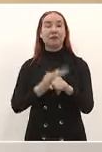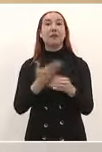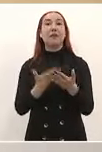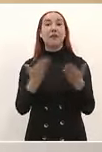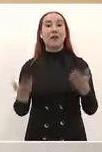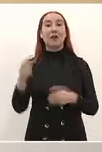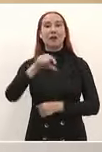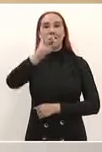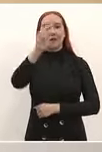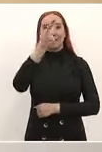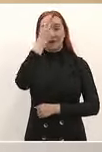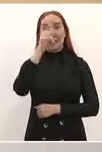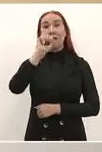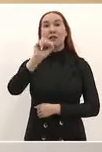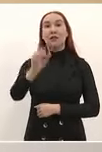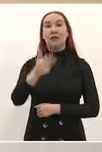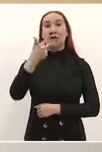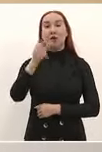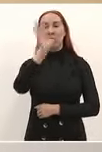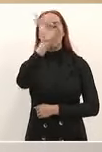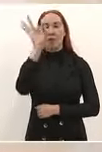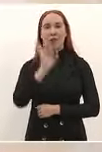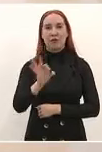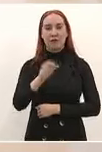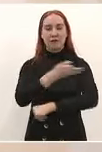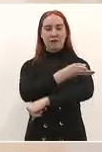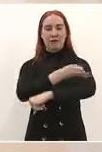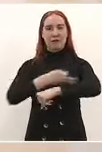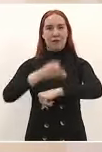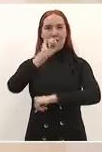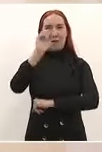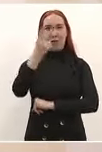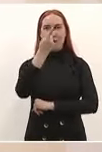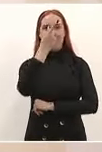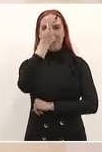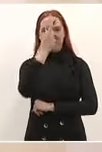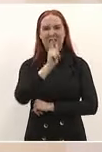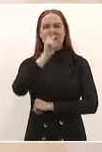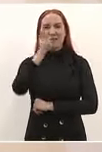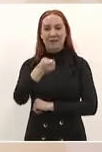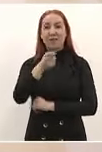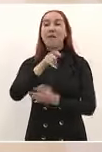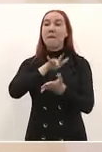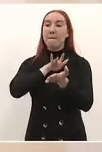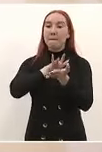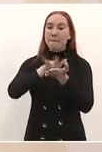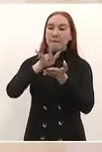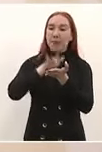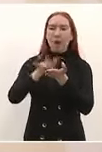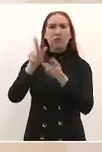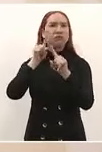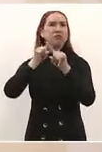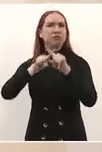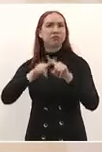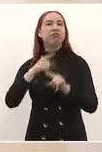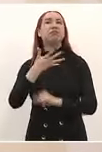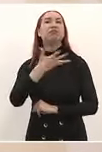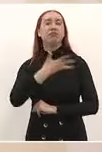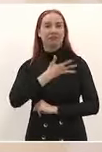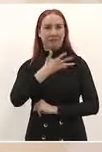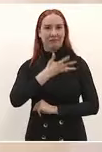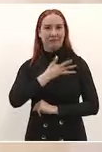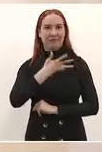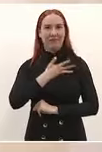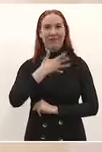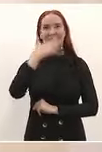el 68% de las familias potosinas con programas en base al gobierno de México